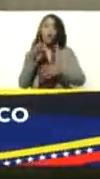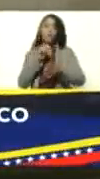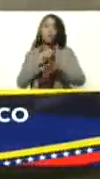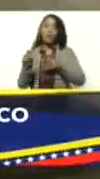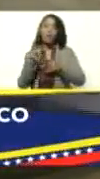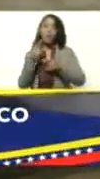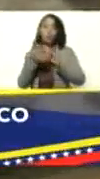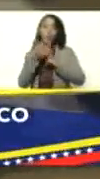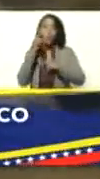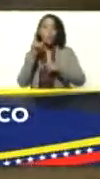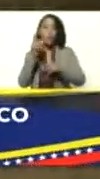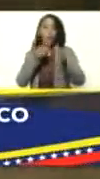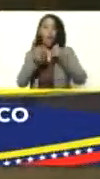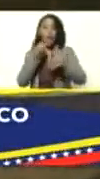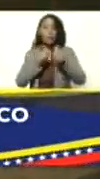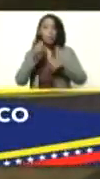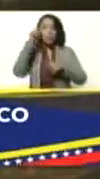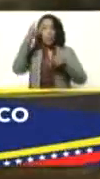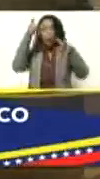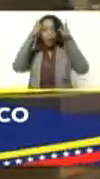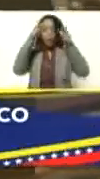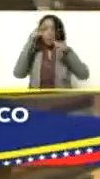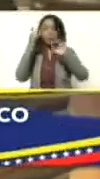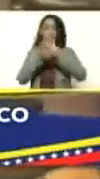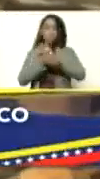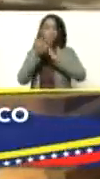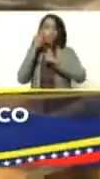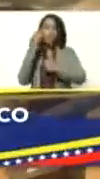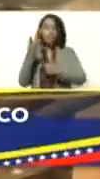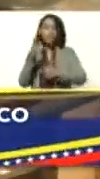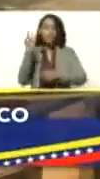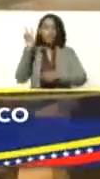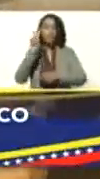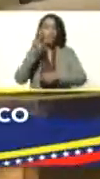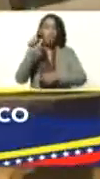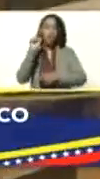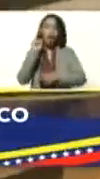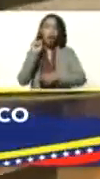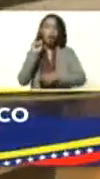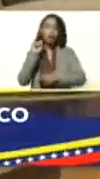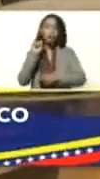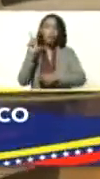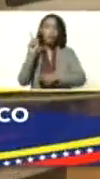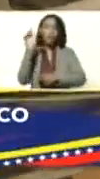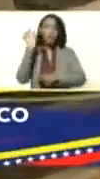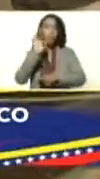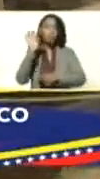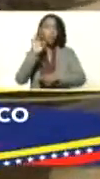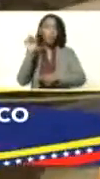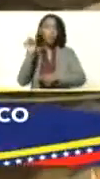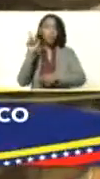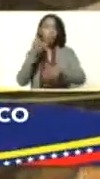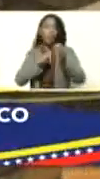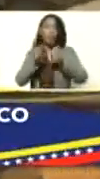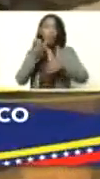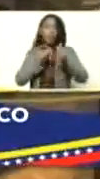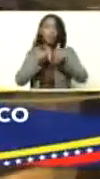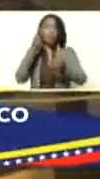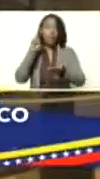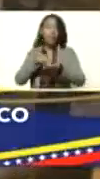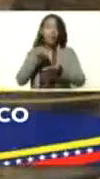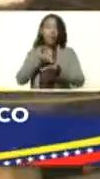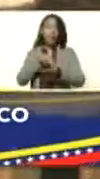de cabra tiene un mayor contenido de fósforo, un mayor contenido de vitamina A, de manera que le proporciona también a esta leche, a la leche de cabra,